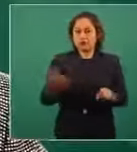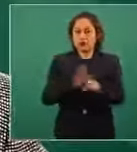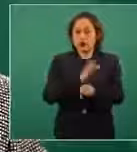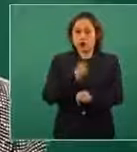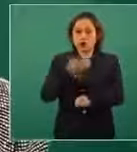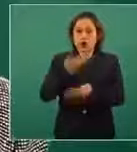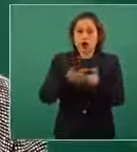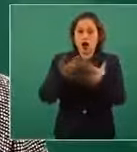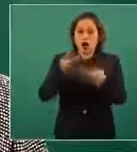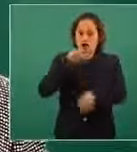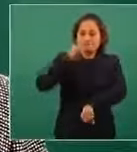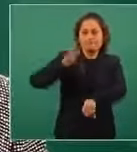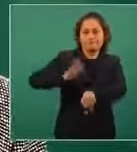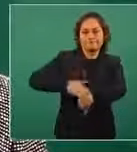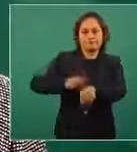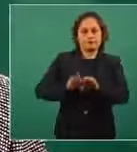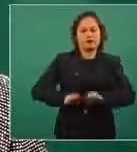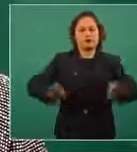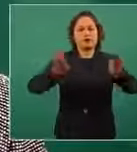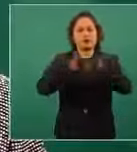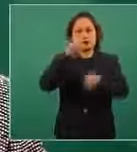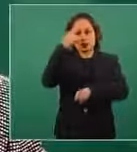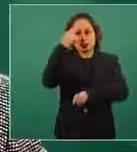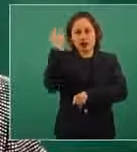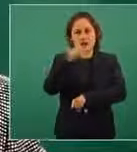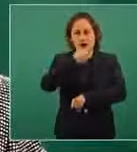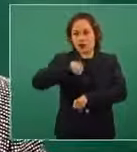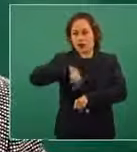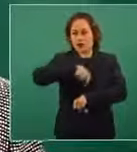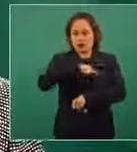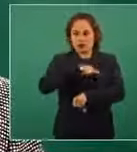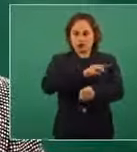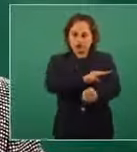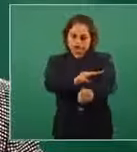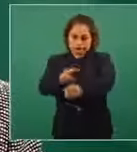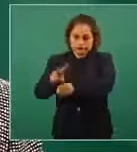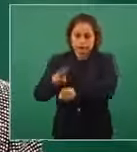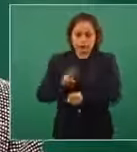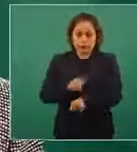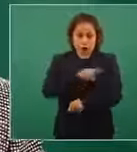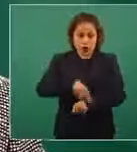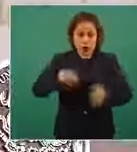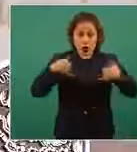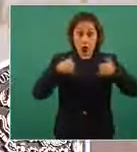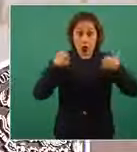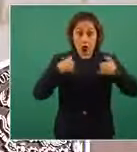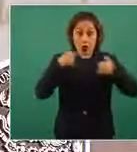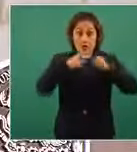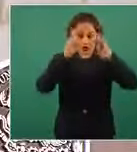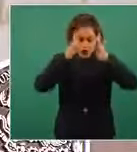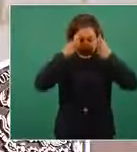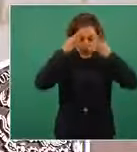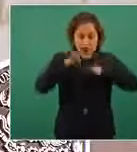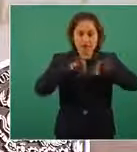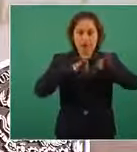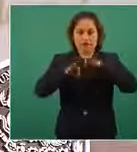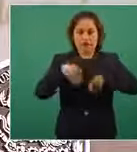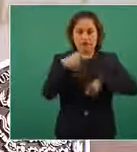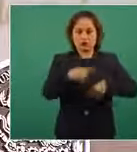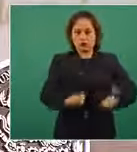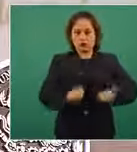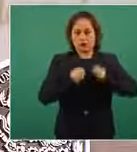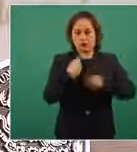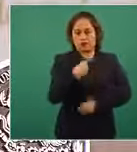les pasa a estos jóvenes que dan su vida, su trabajo, su profesionalismo y van